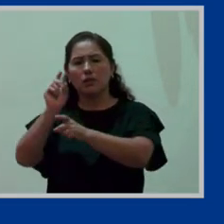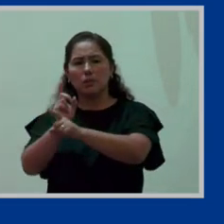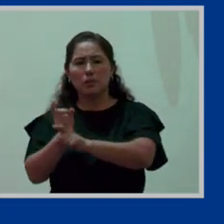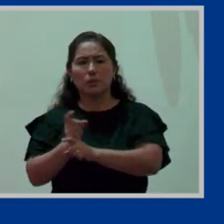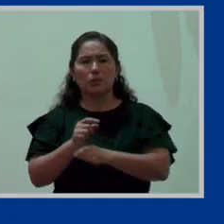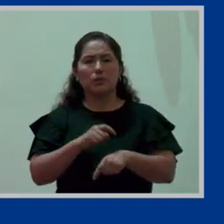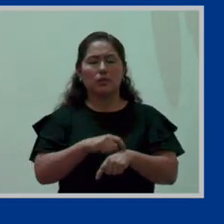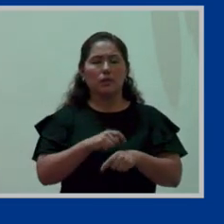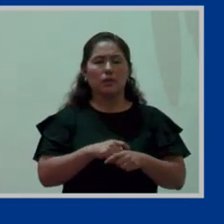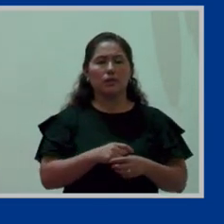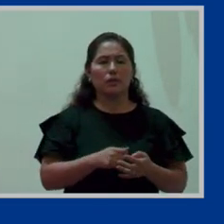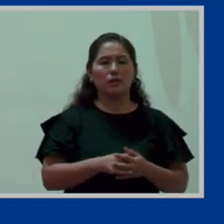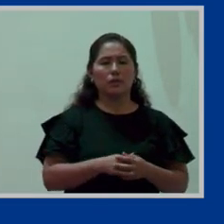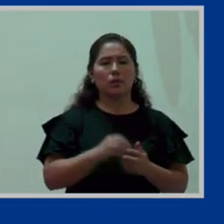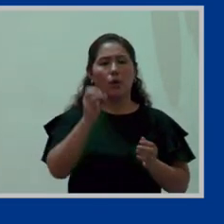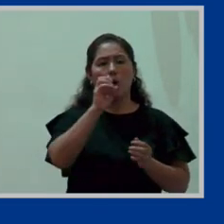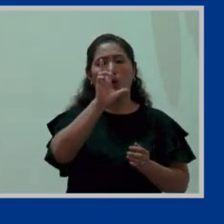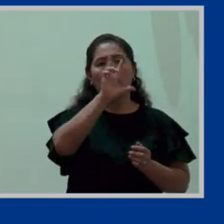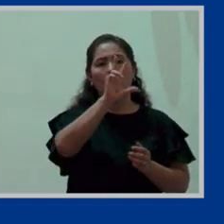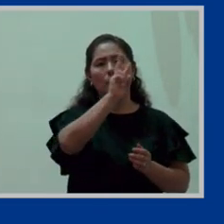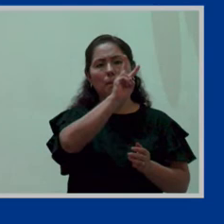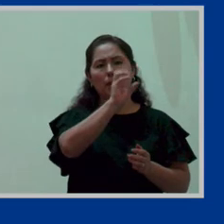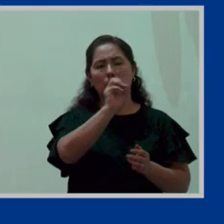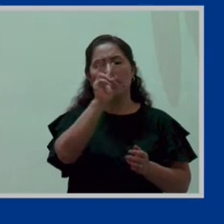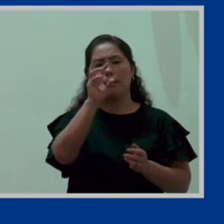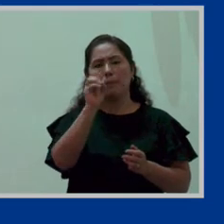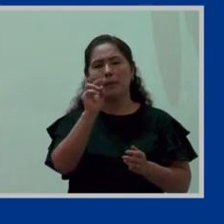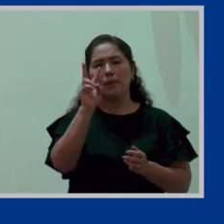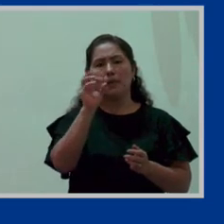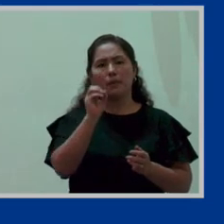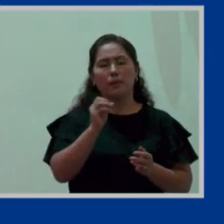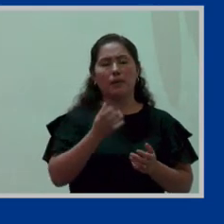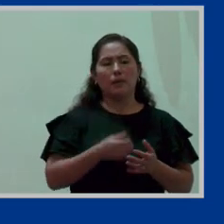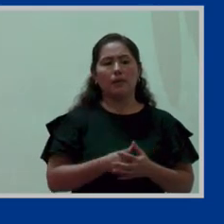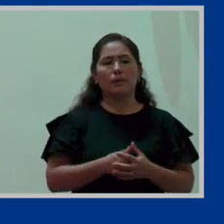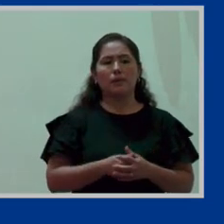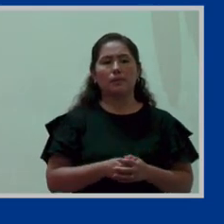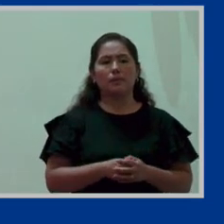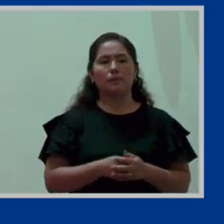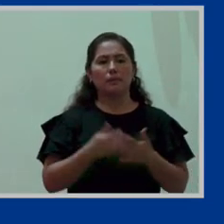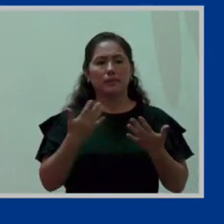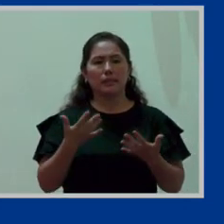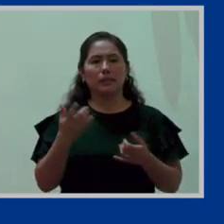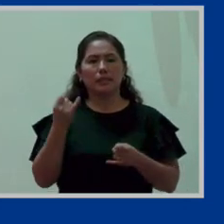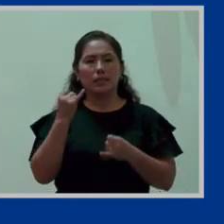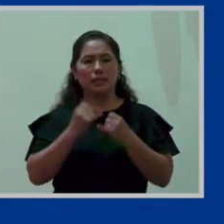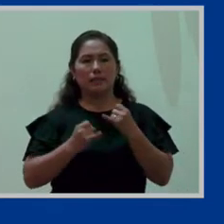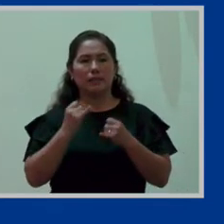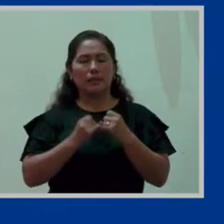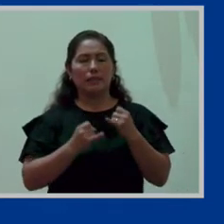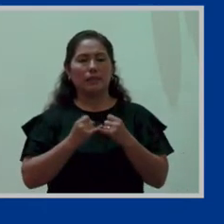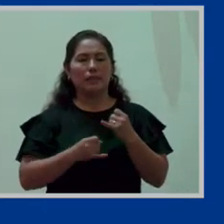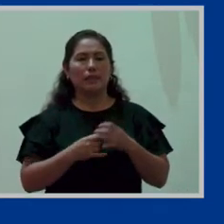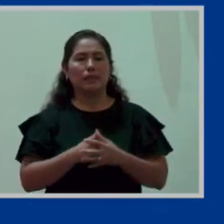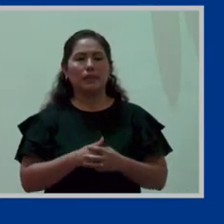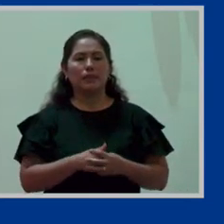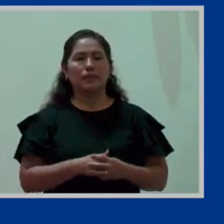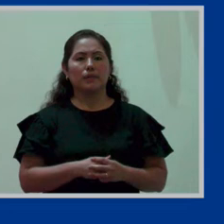digamos en tres de 20 minutos cada uno y acá viene para finalizar digamos ya